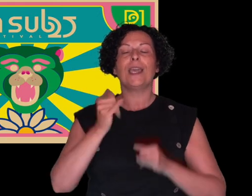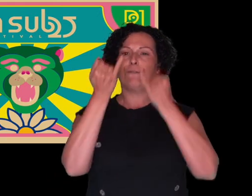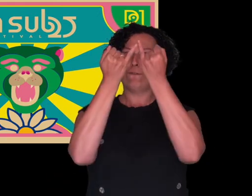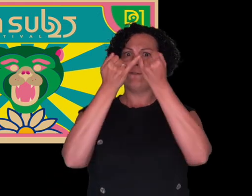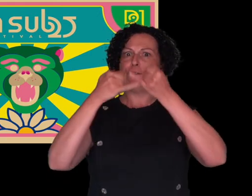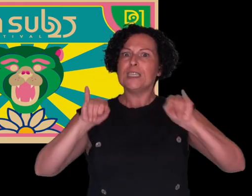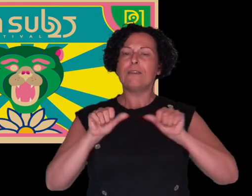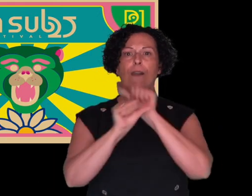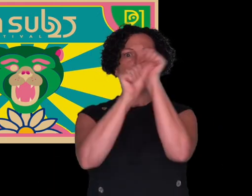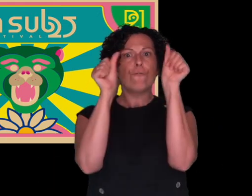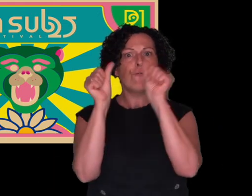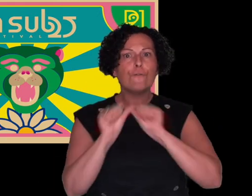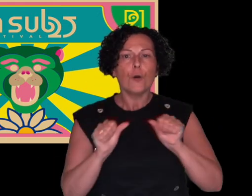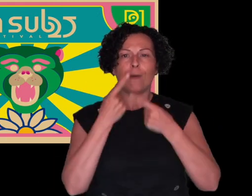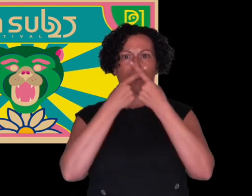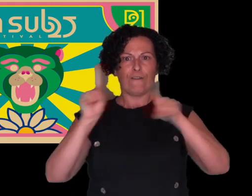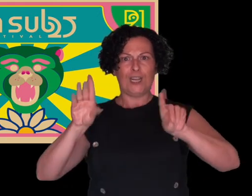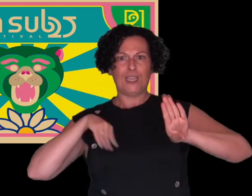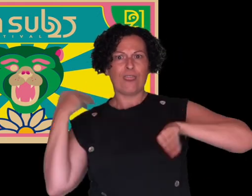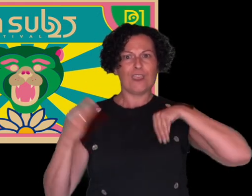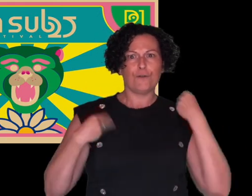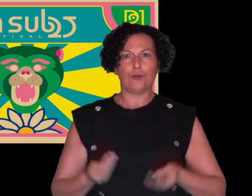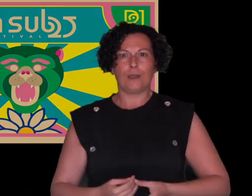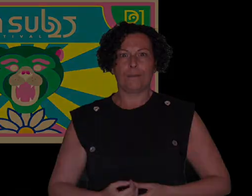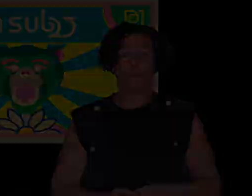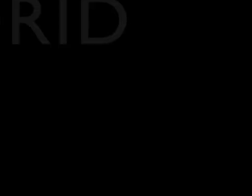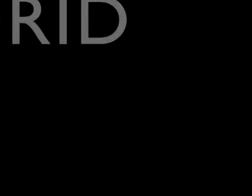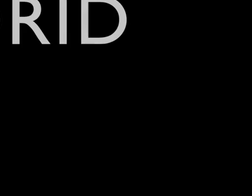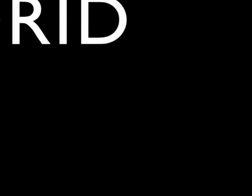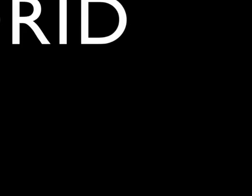atrévete a sentir el Festival de una manera diferente.